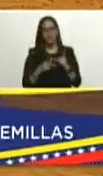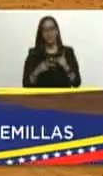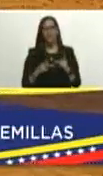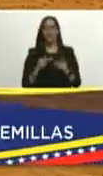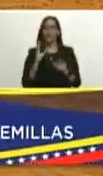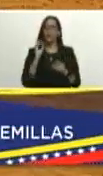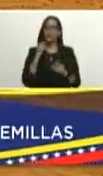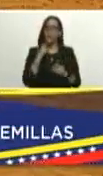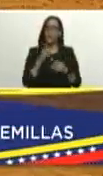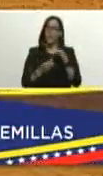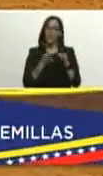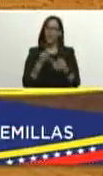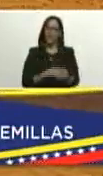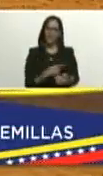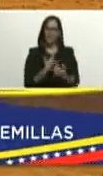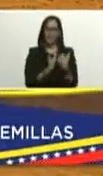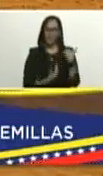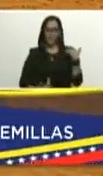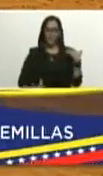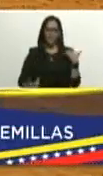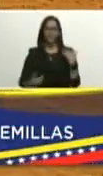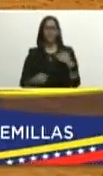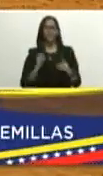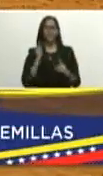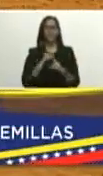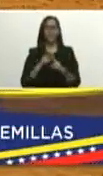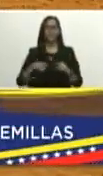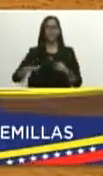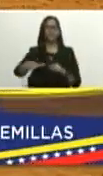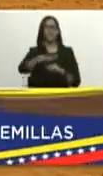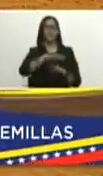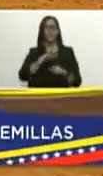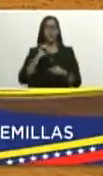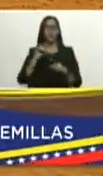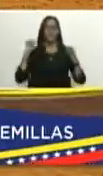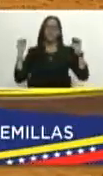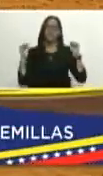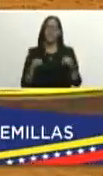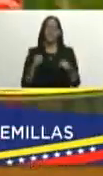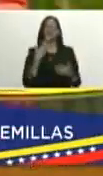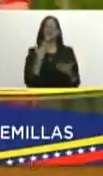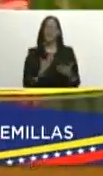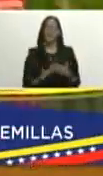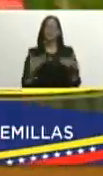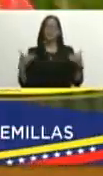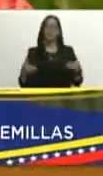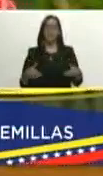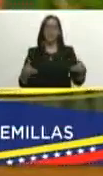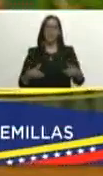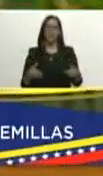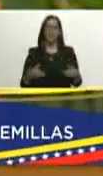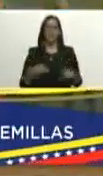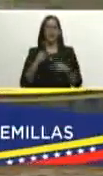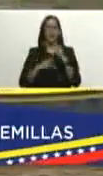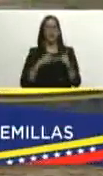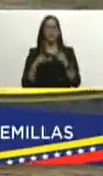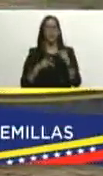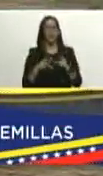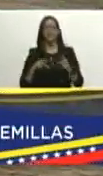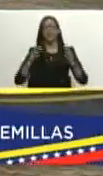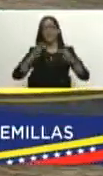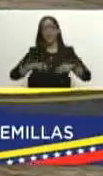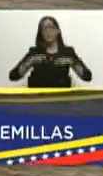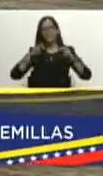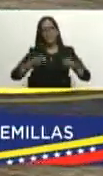relataba hermano presidente desde estas llanuras orientales que hoy gracias al esfuerzo de los productores campesinos